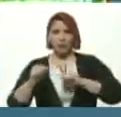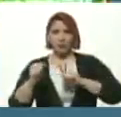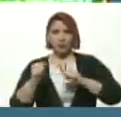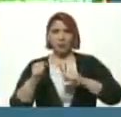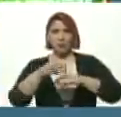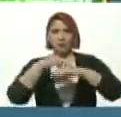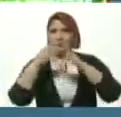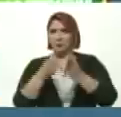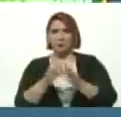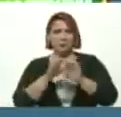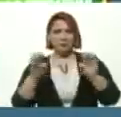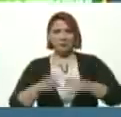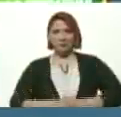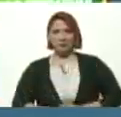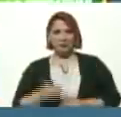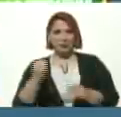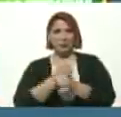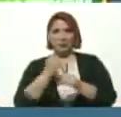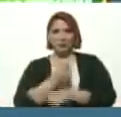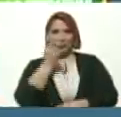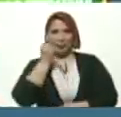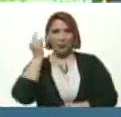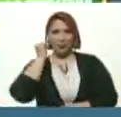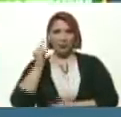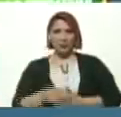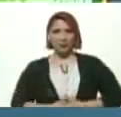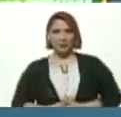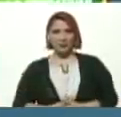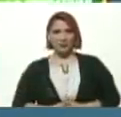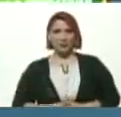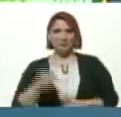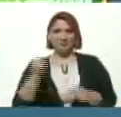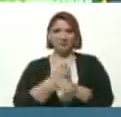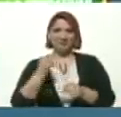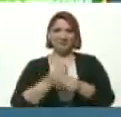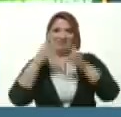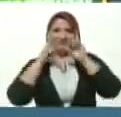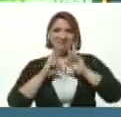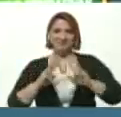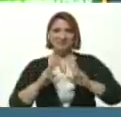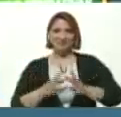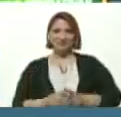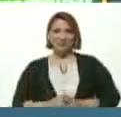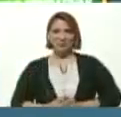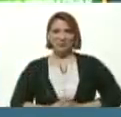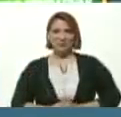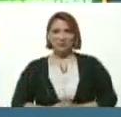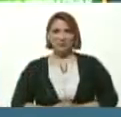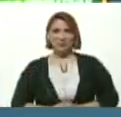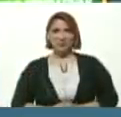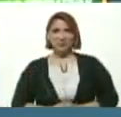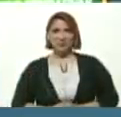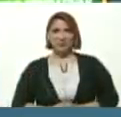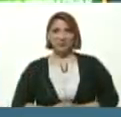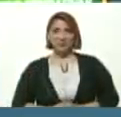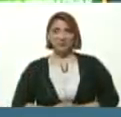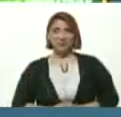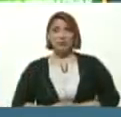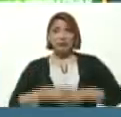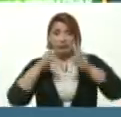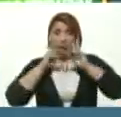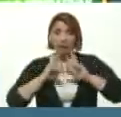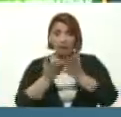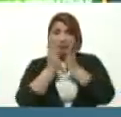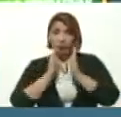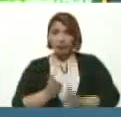Con los trabajadores Trabajadoras Obreros Obreros Las BDL Los BDL Tan